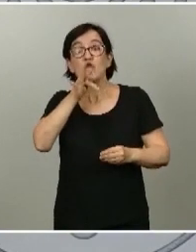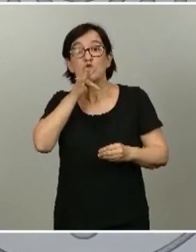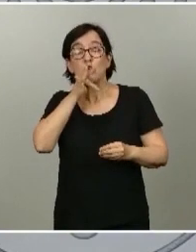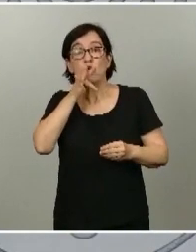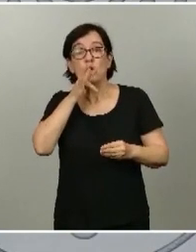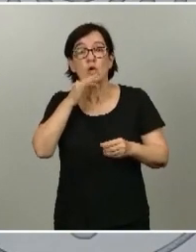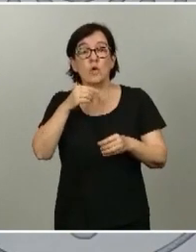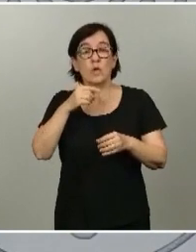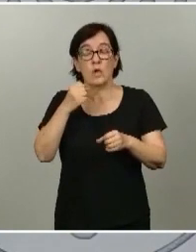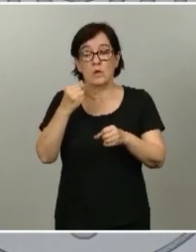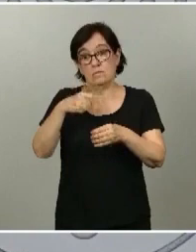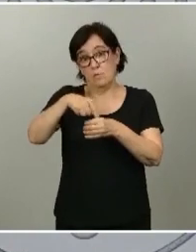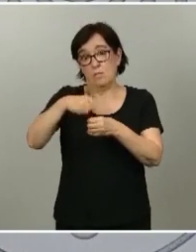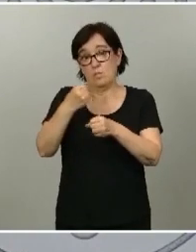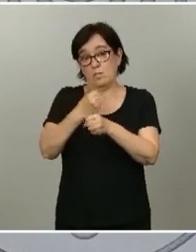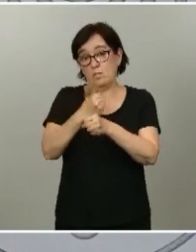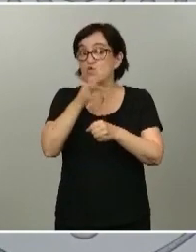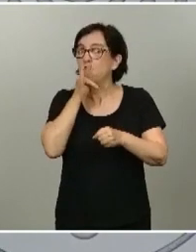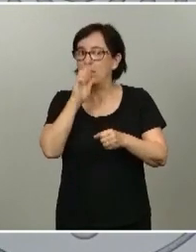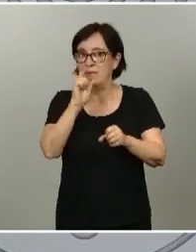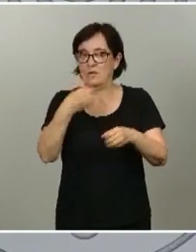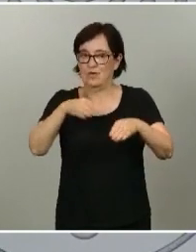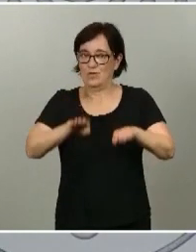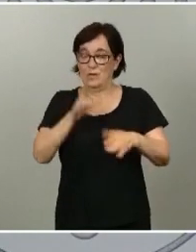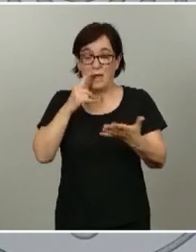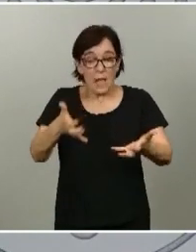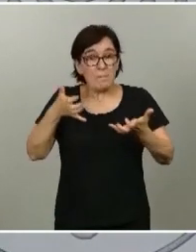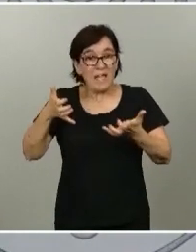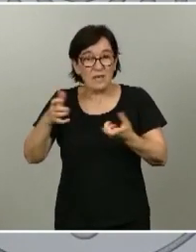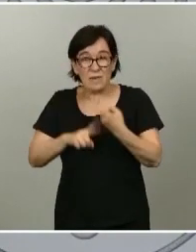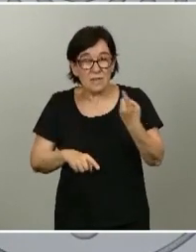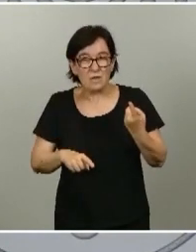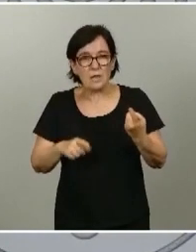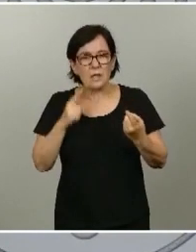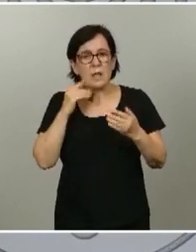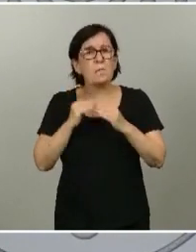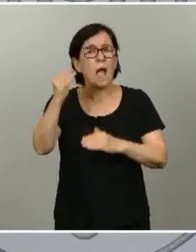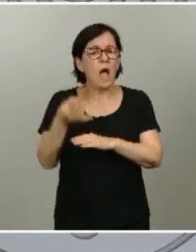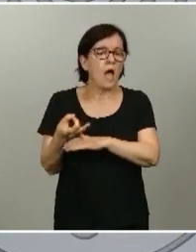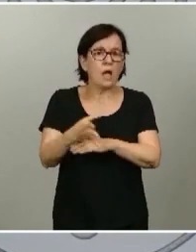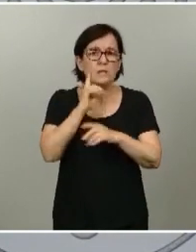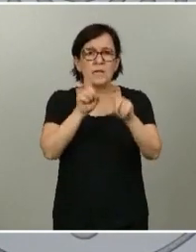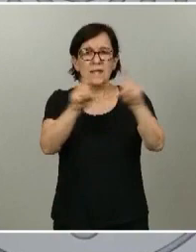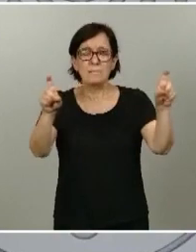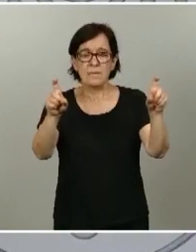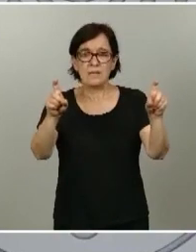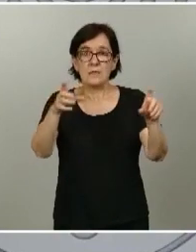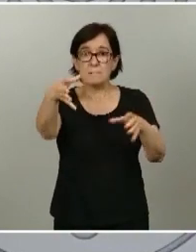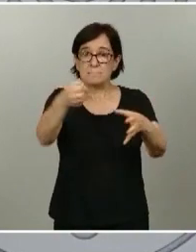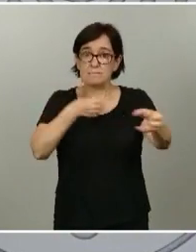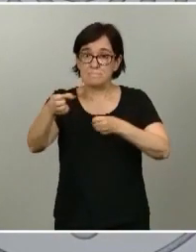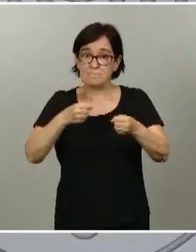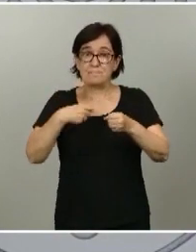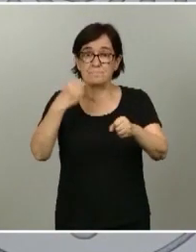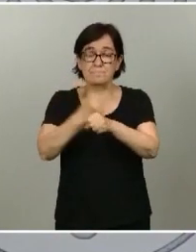suspendido. El beneficio, si ven ustedes, por tanto, es mayor si las empresas reincorporan a sus empleados,